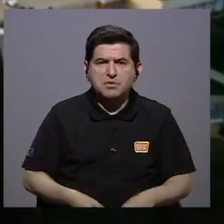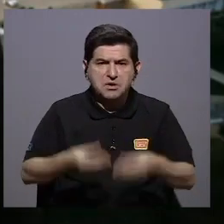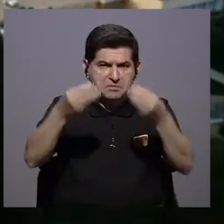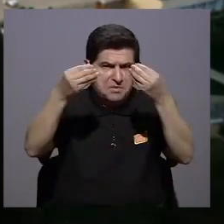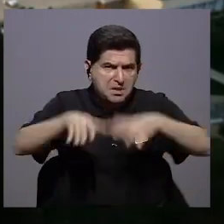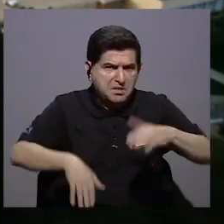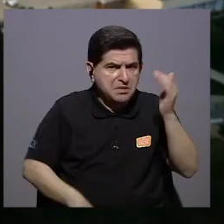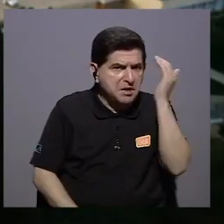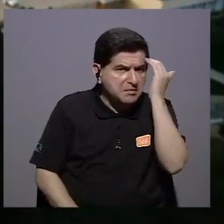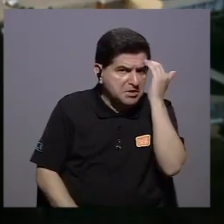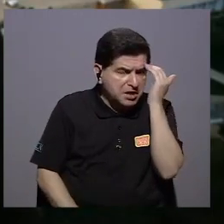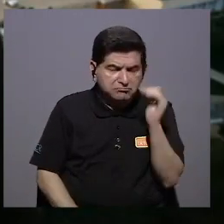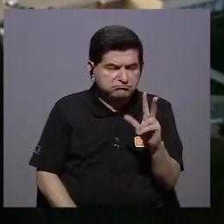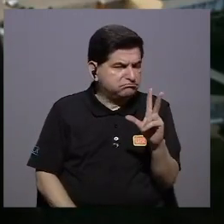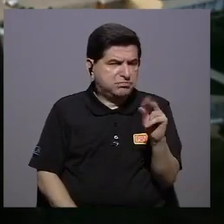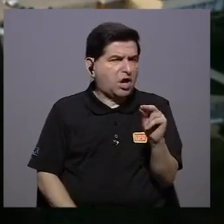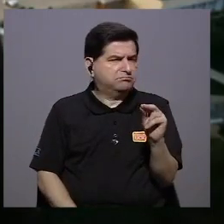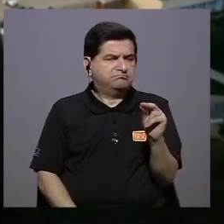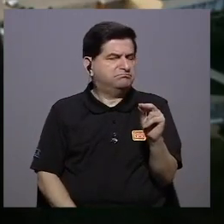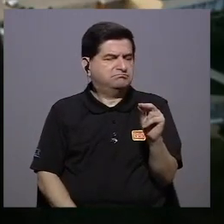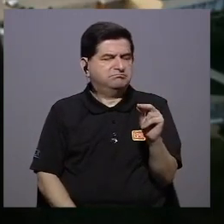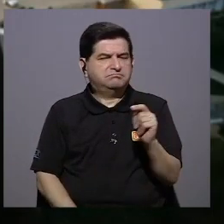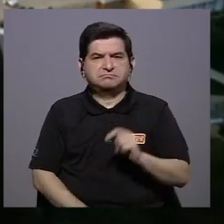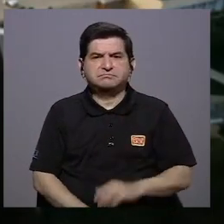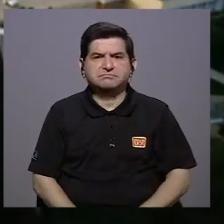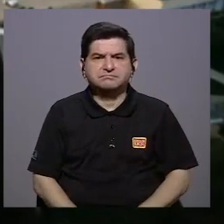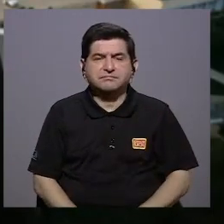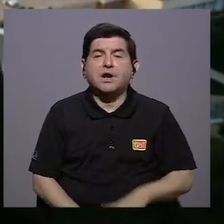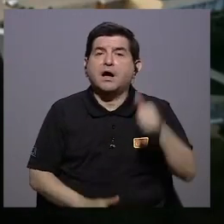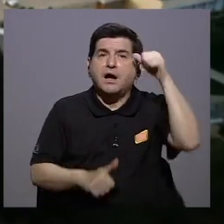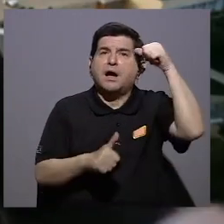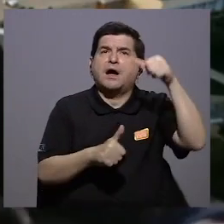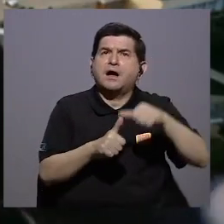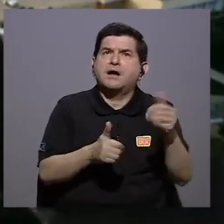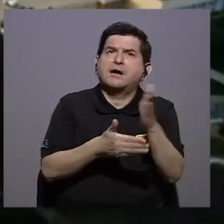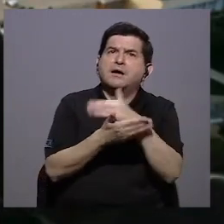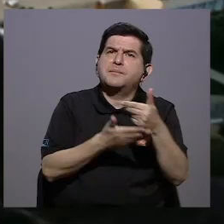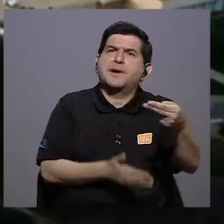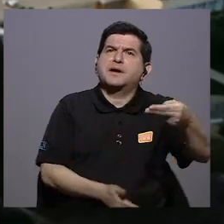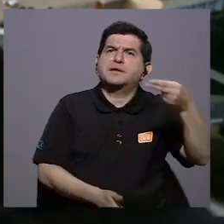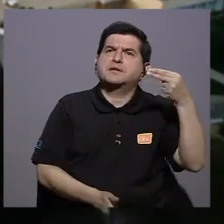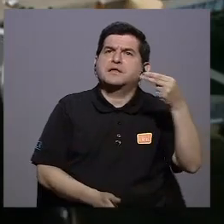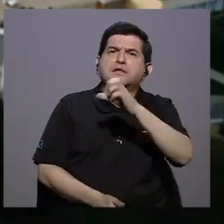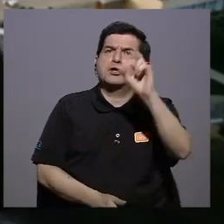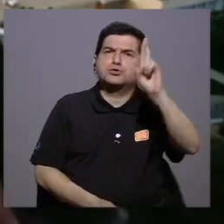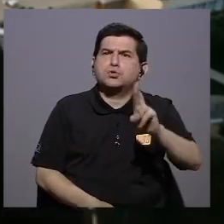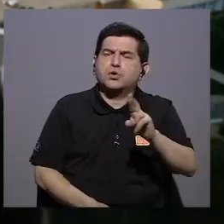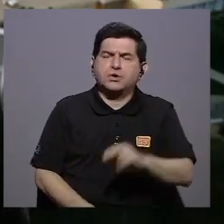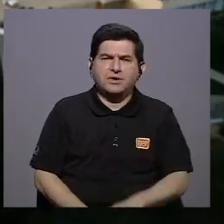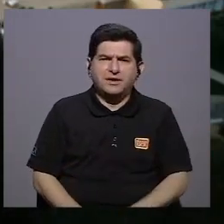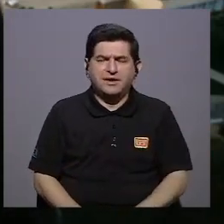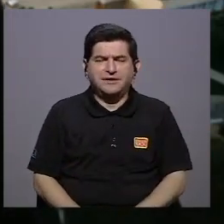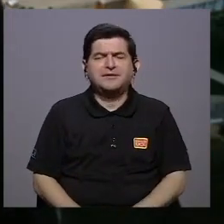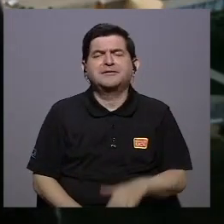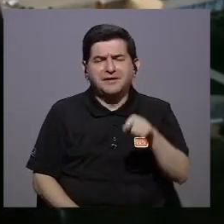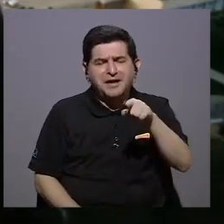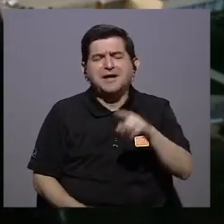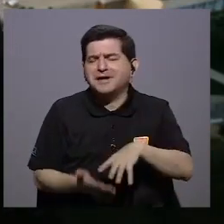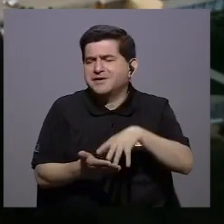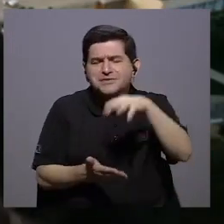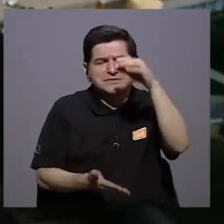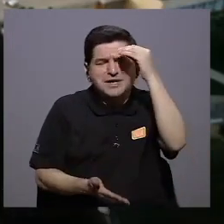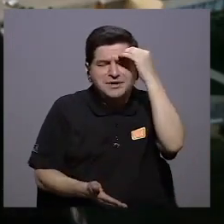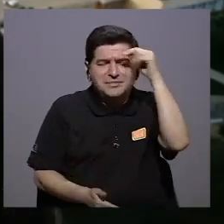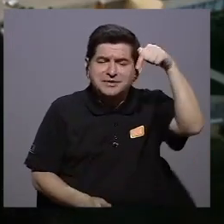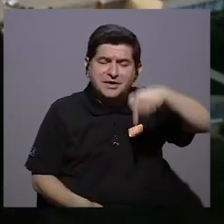pérdida de conocimiento? Absolutamente no. Es decir, el que recuerden a una parte de la historia de Costa Rica, no nos engañemos, la van a aprender